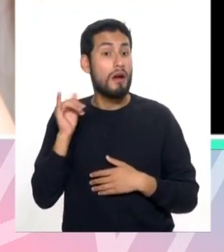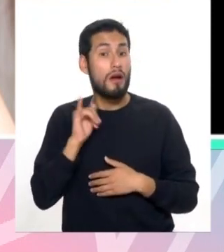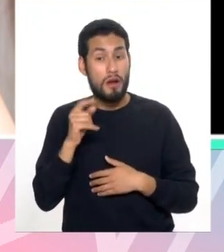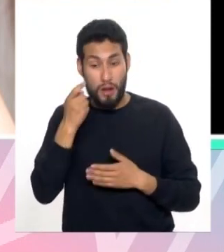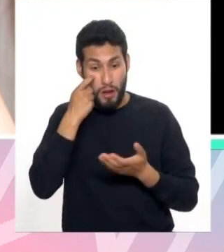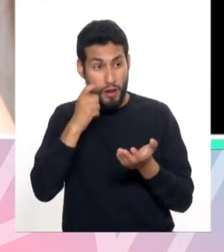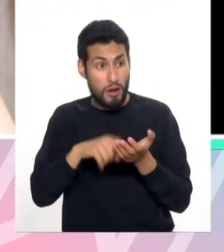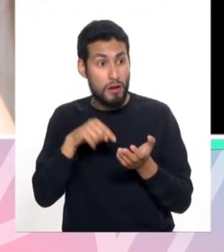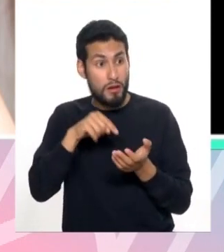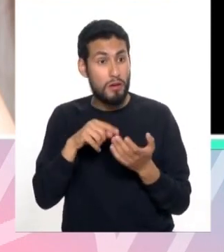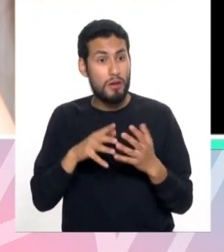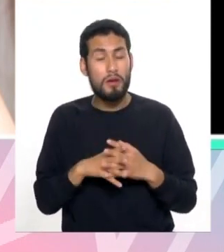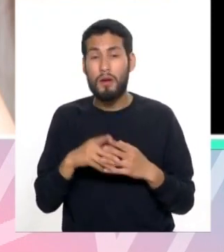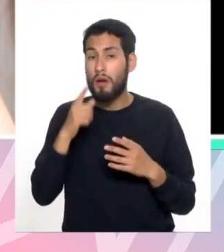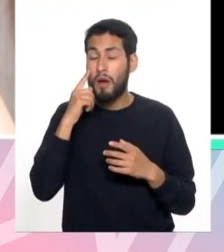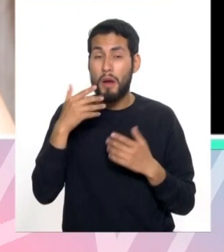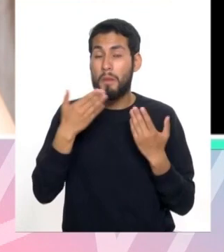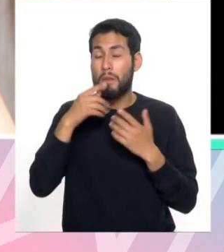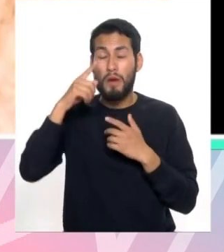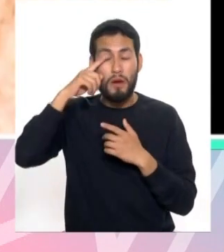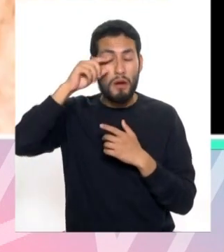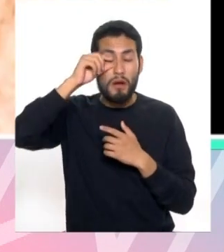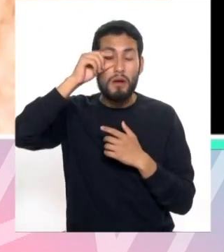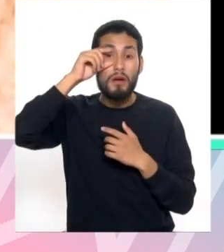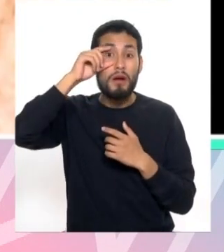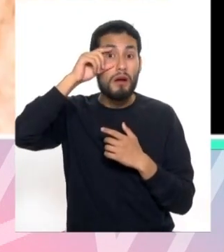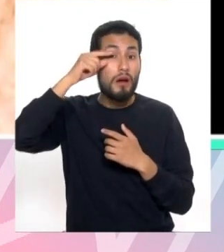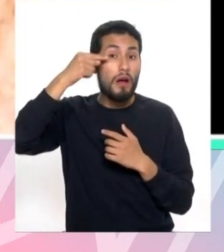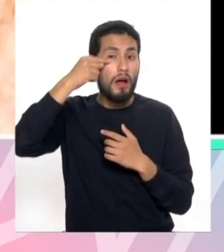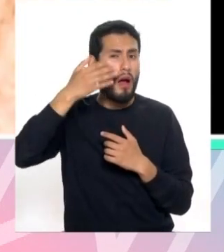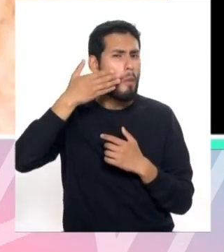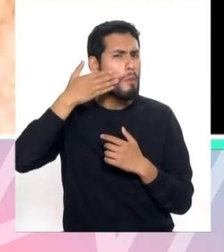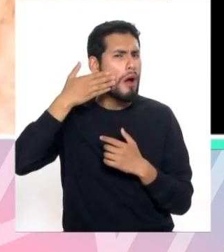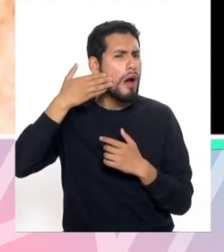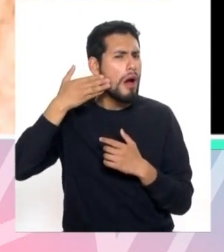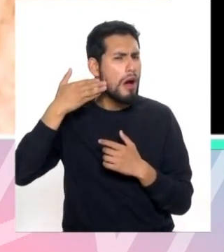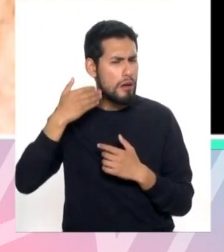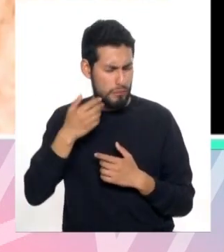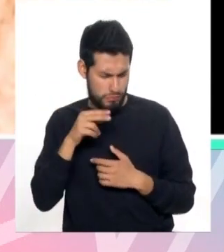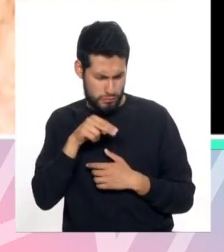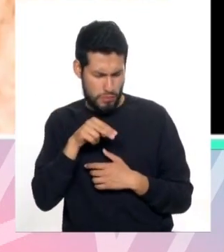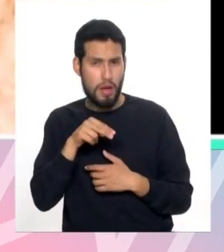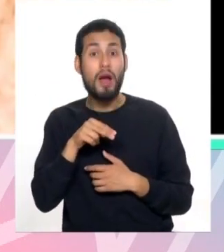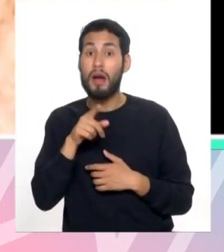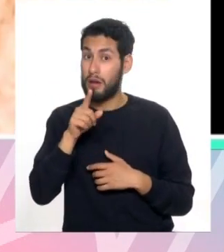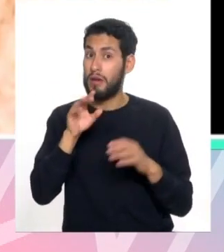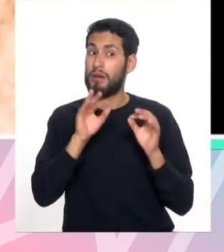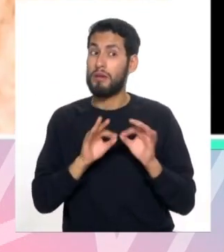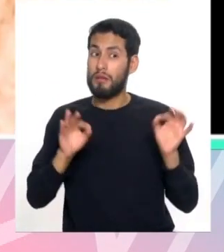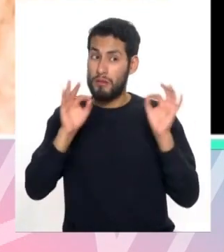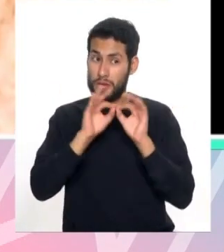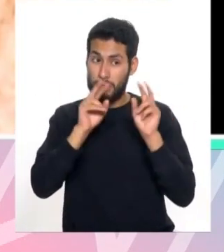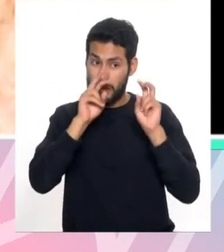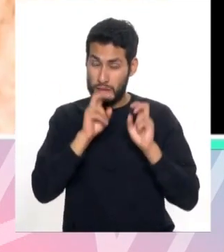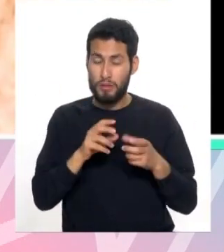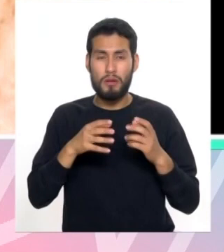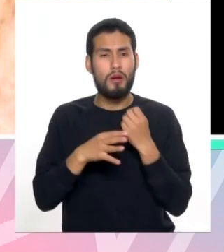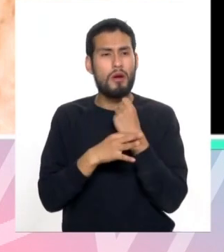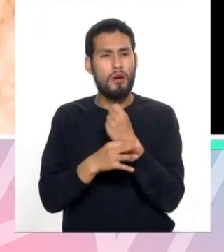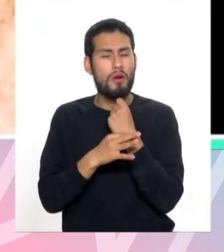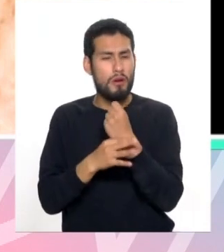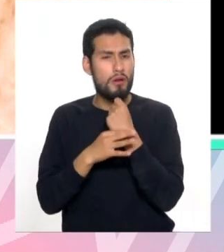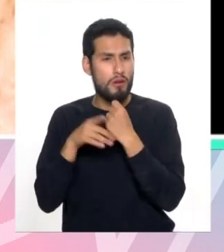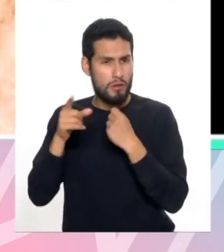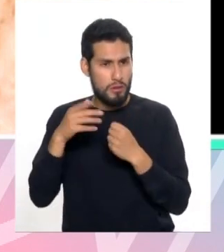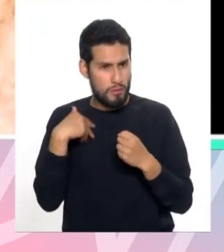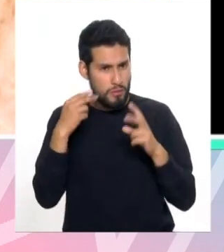cuenta si ve la pupila del bebé blanca. Y esto es muy importante que lo vean. Un neonatólogo lo puede